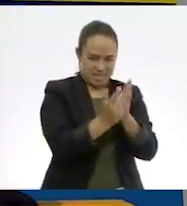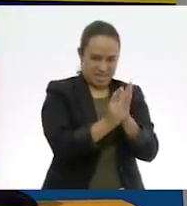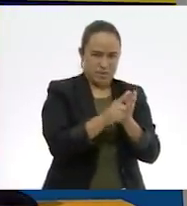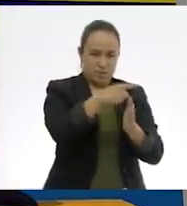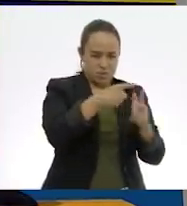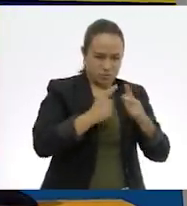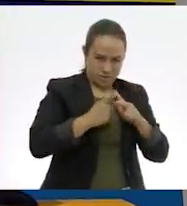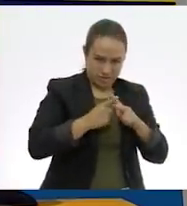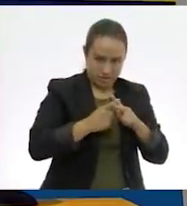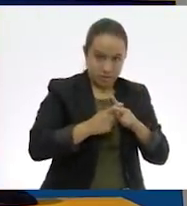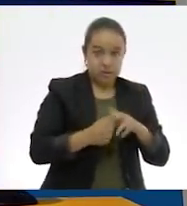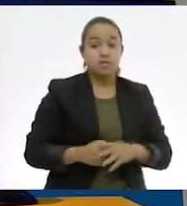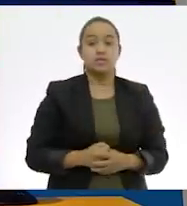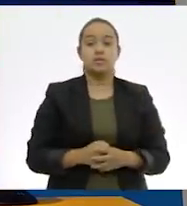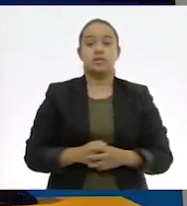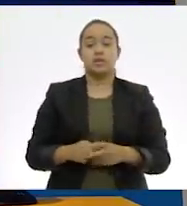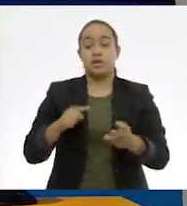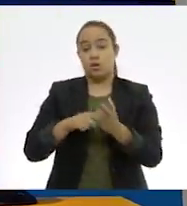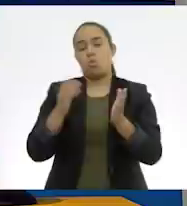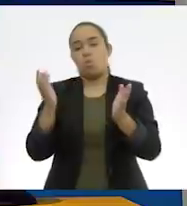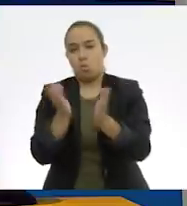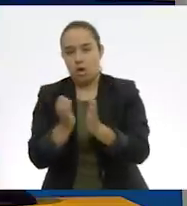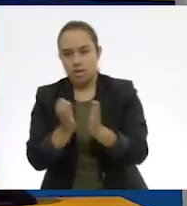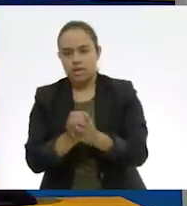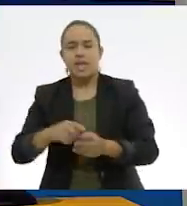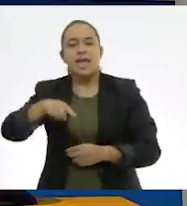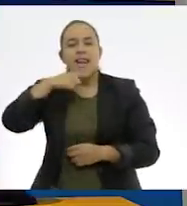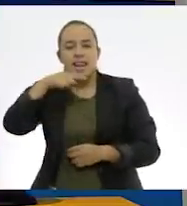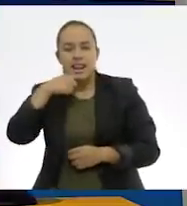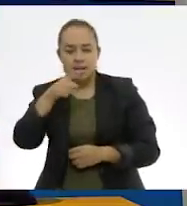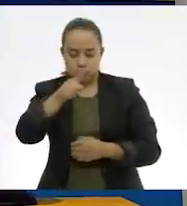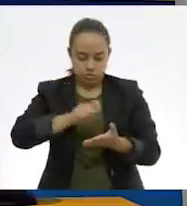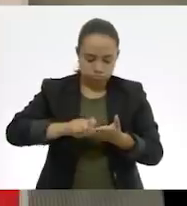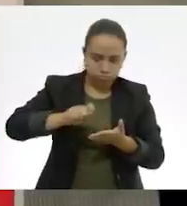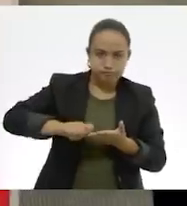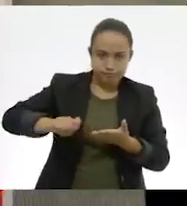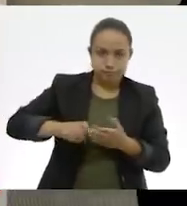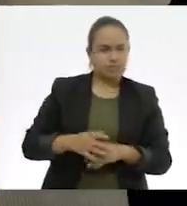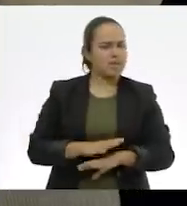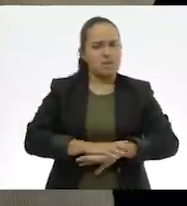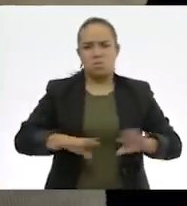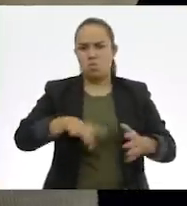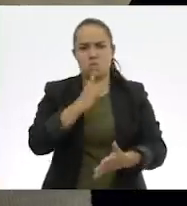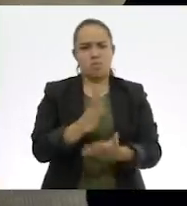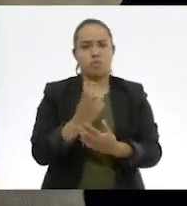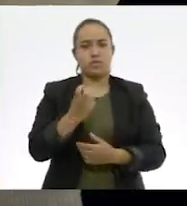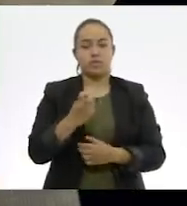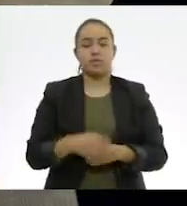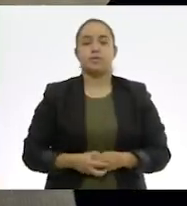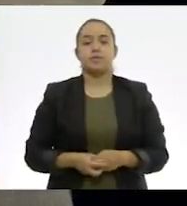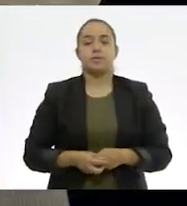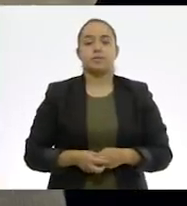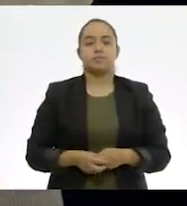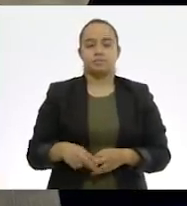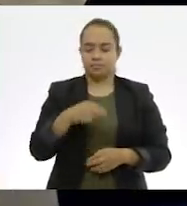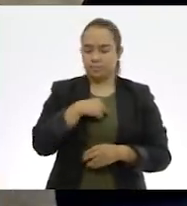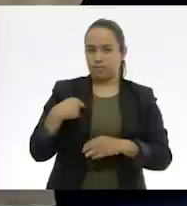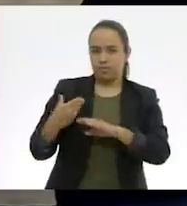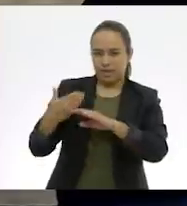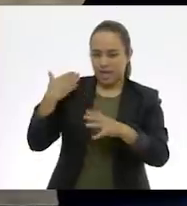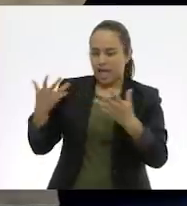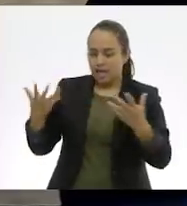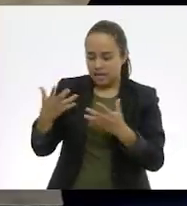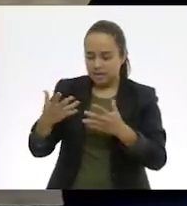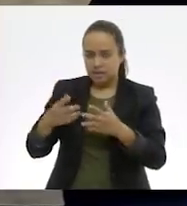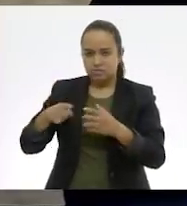matemáticos, nuestra libreta y un lápiz para anotarlo. Perfecto. Nada más. ¿Qué es con el que hemos estado trabajando?